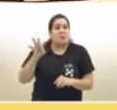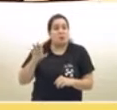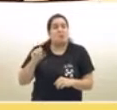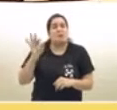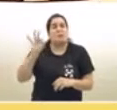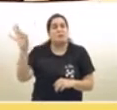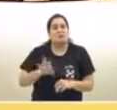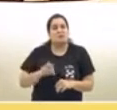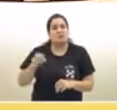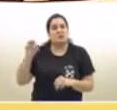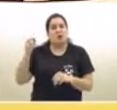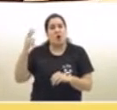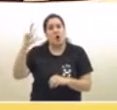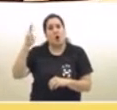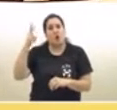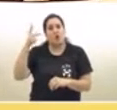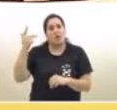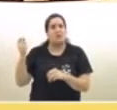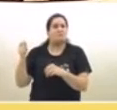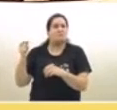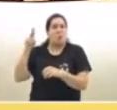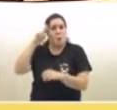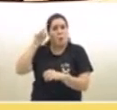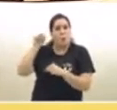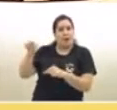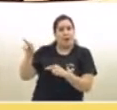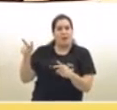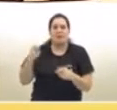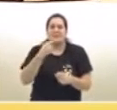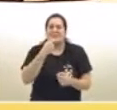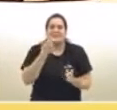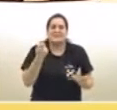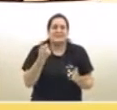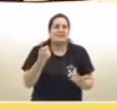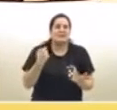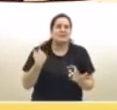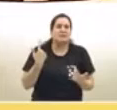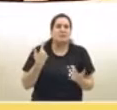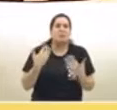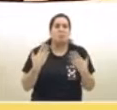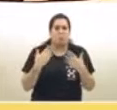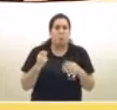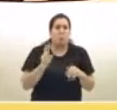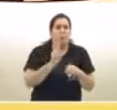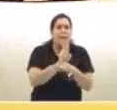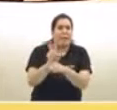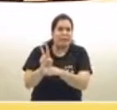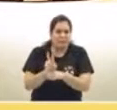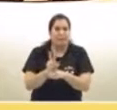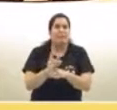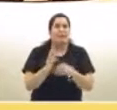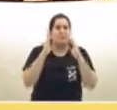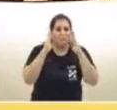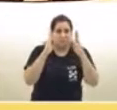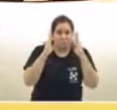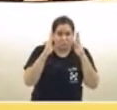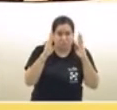si este fuera el número de casos, por supuesto que el sistema público de salud podría atenderlos de manera oportuna, segura y de calidad.